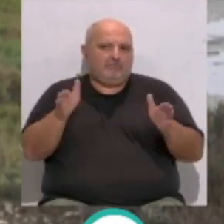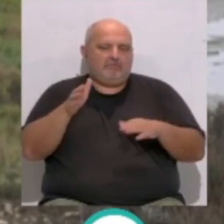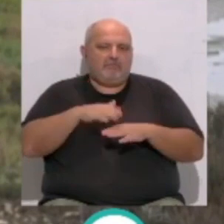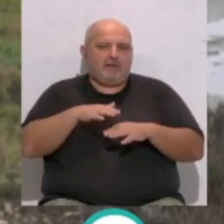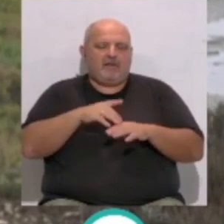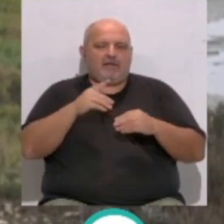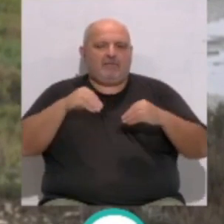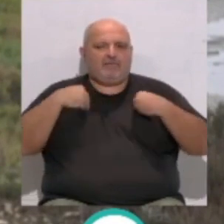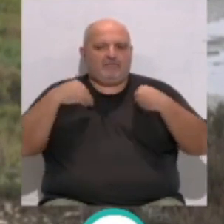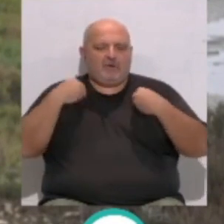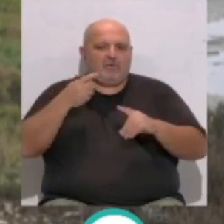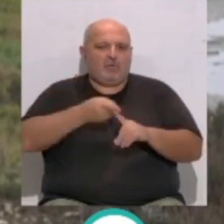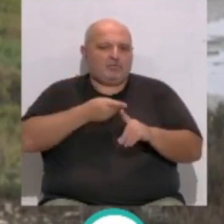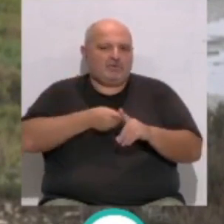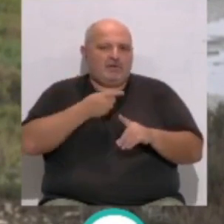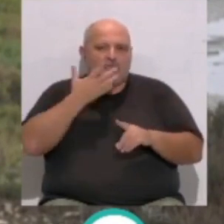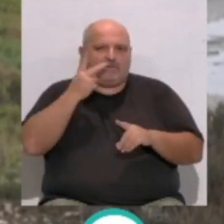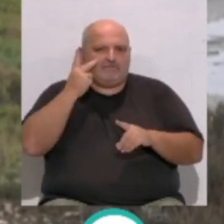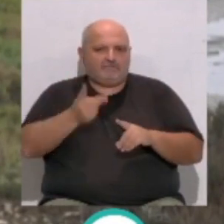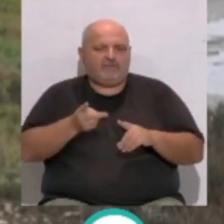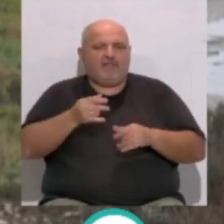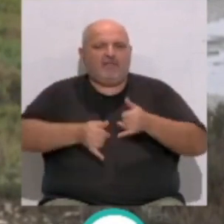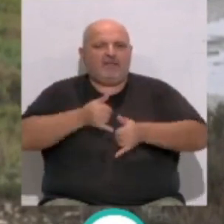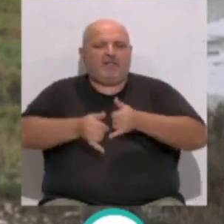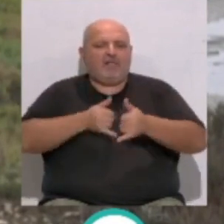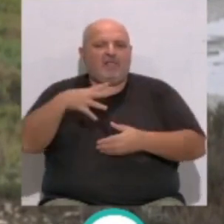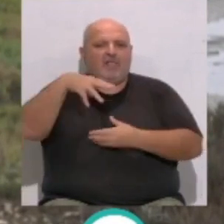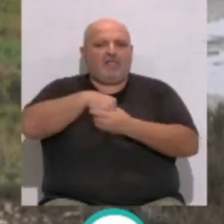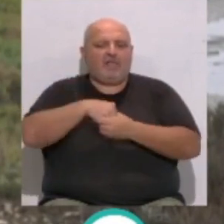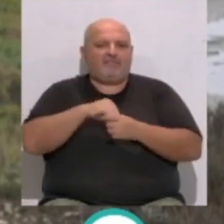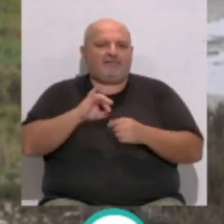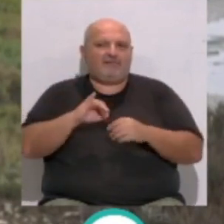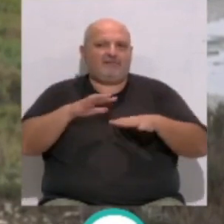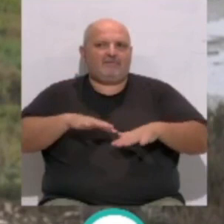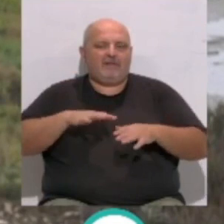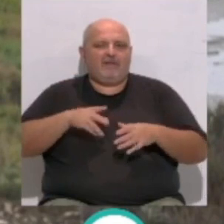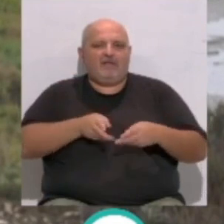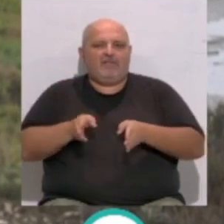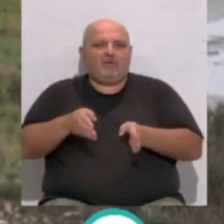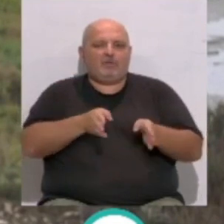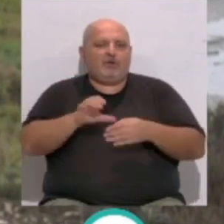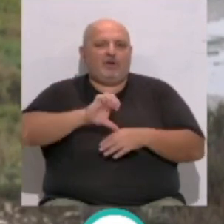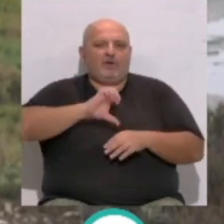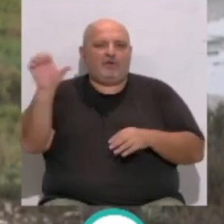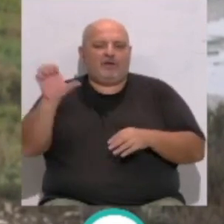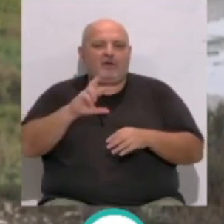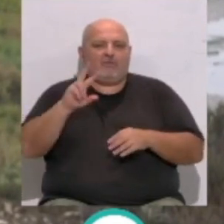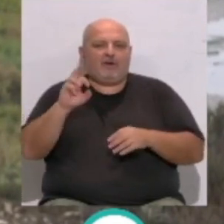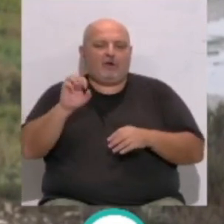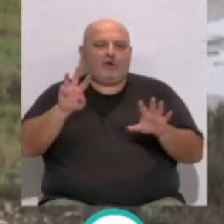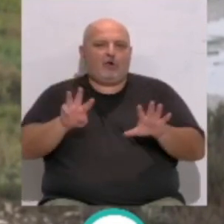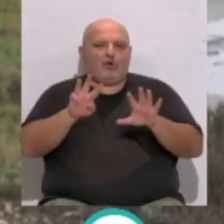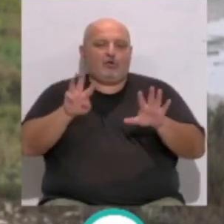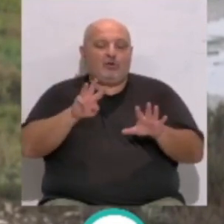para el disfrute de aquellos que lo visiten. Para los ciclistas forma parte del circuito europeo Eurovelo 8 que